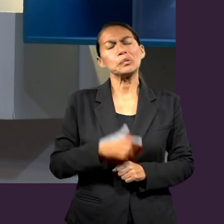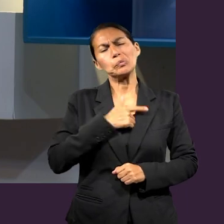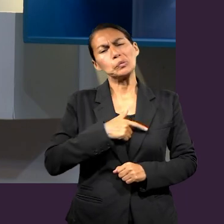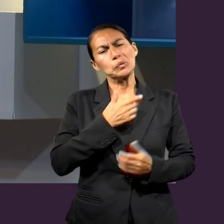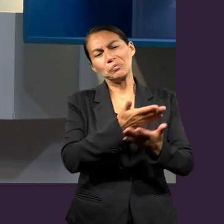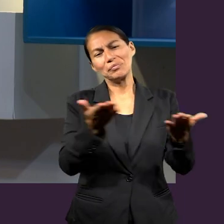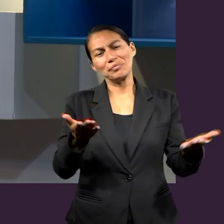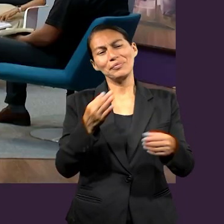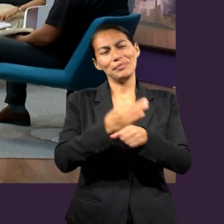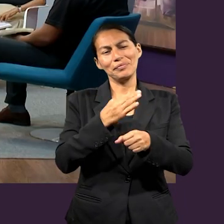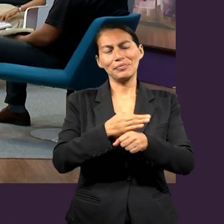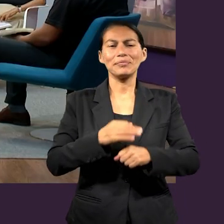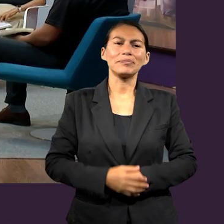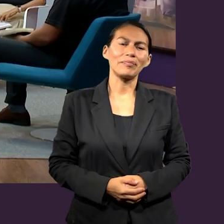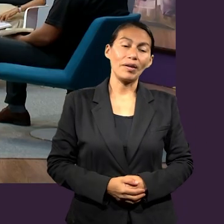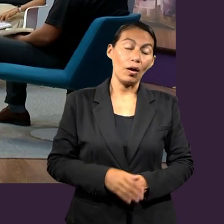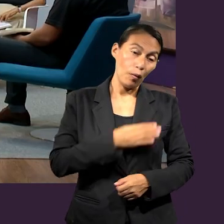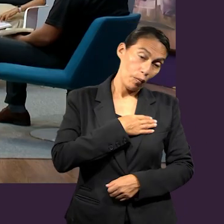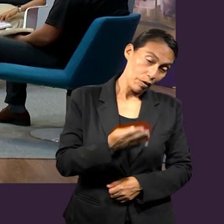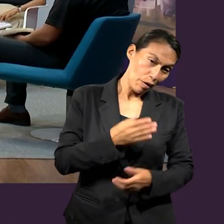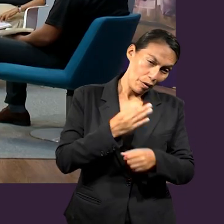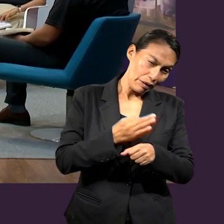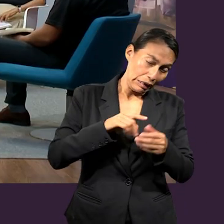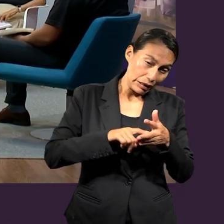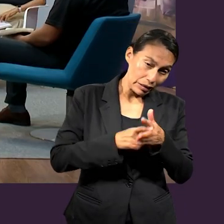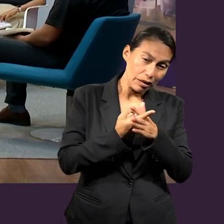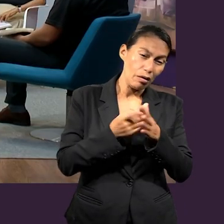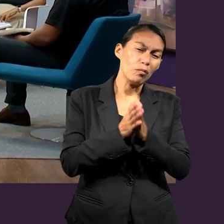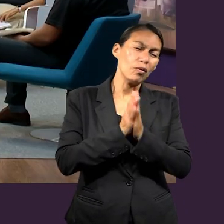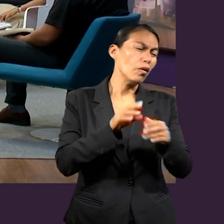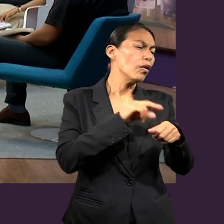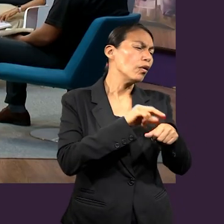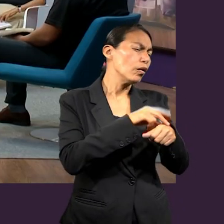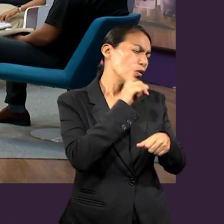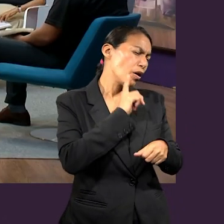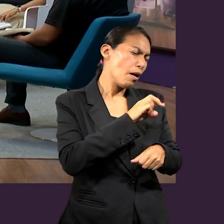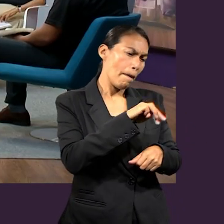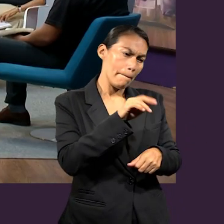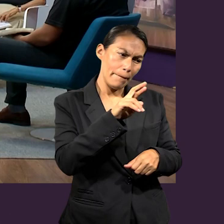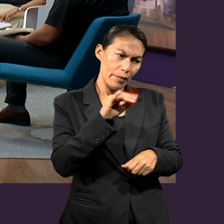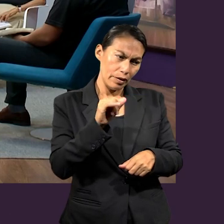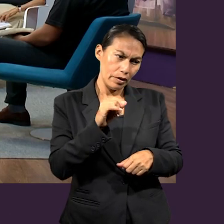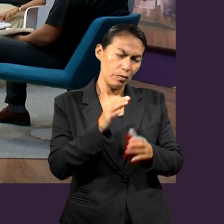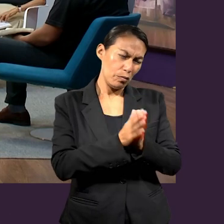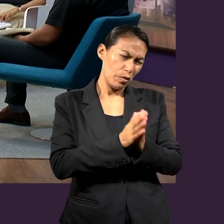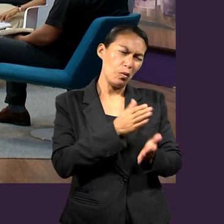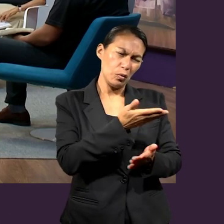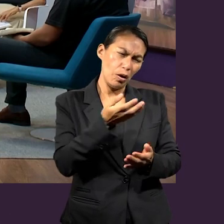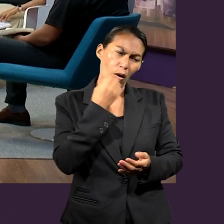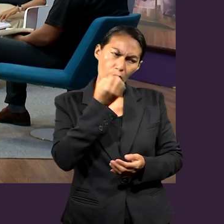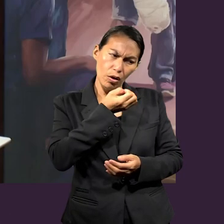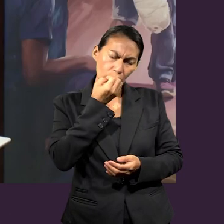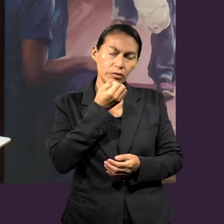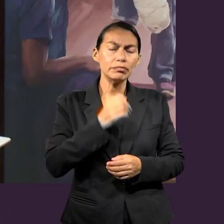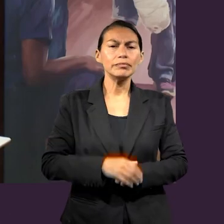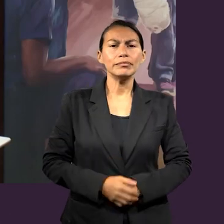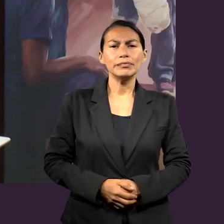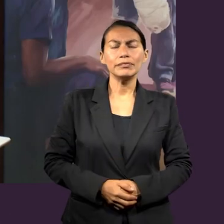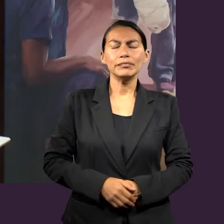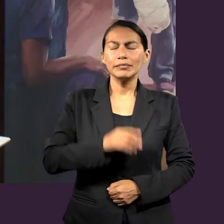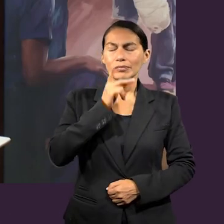ustedes compartiendo. Así que, bueno, para comenzar vamos a pedirle a la doctora María Tolentino, por favor, si puede comenzar con una oración.